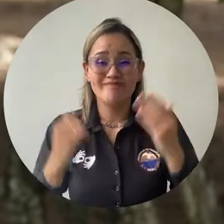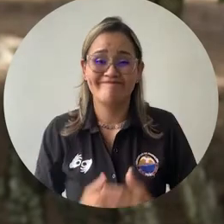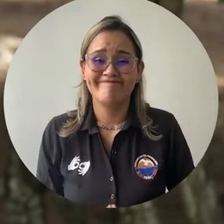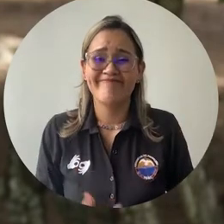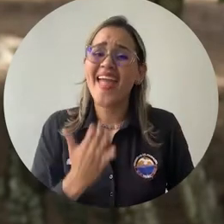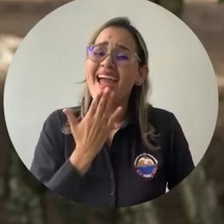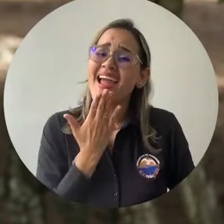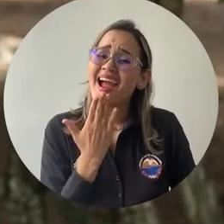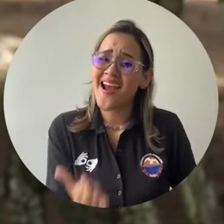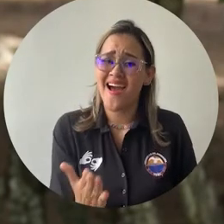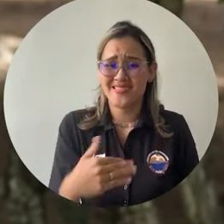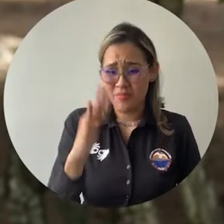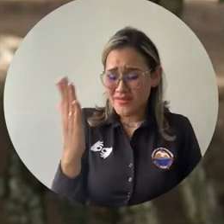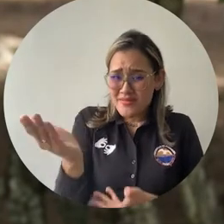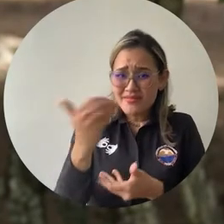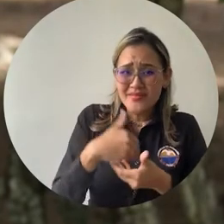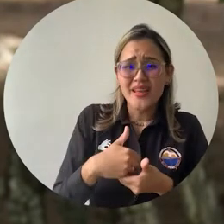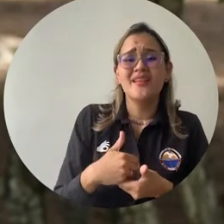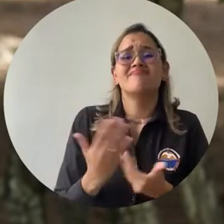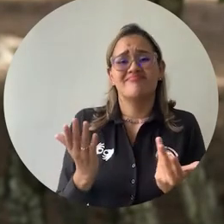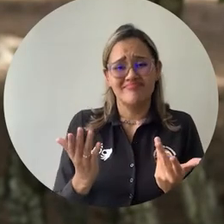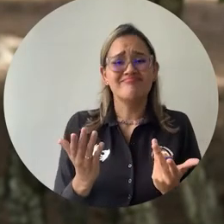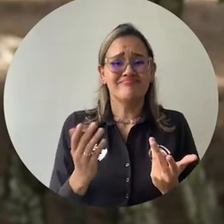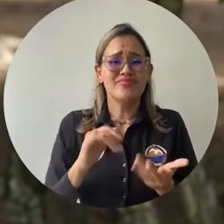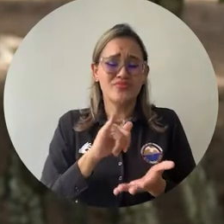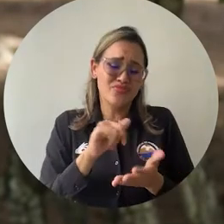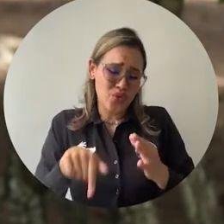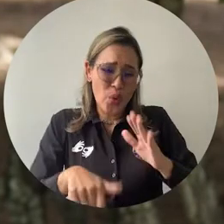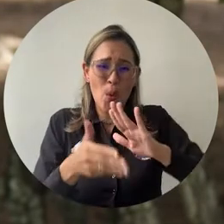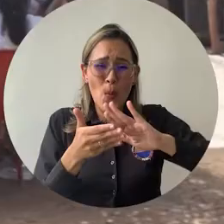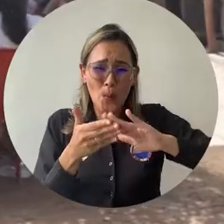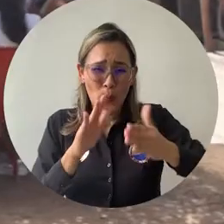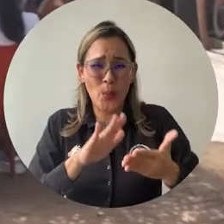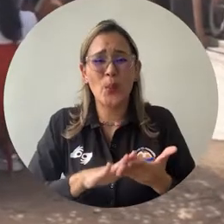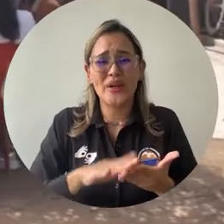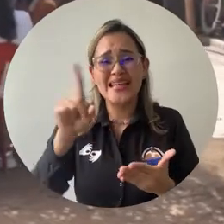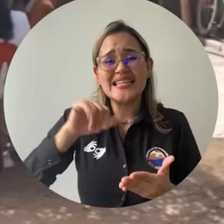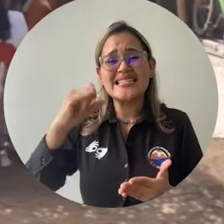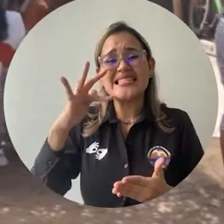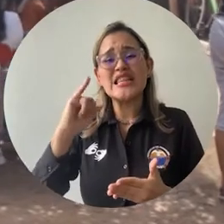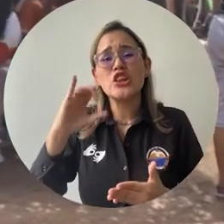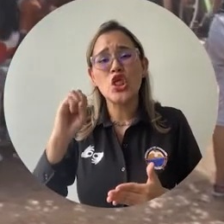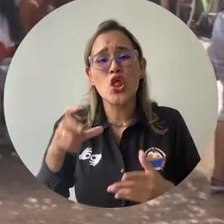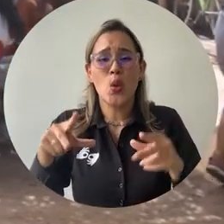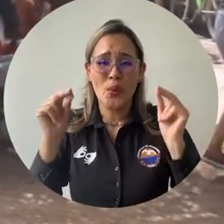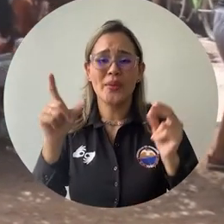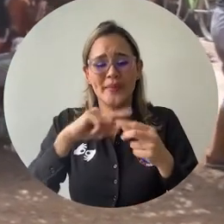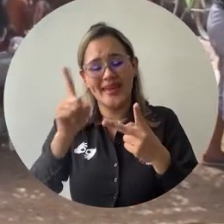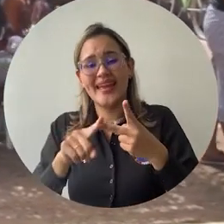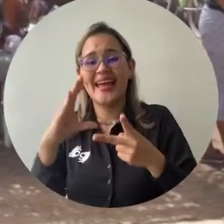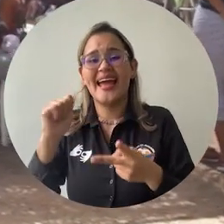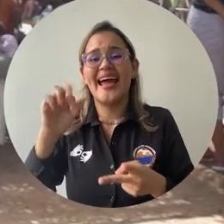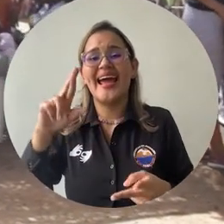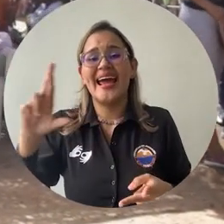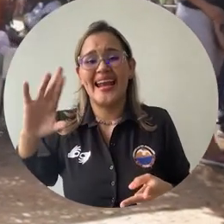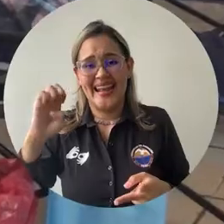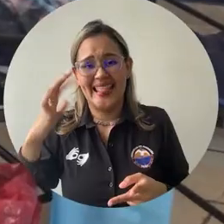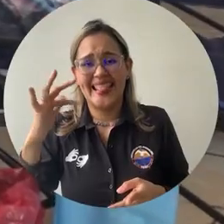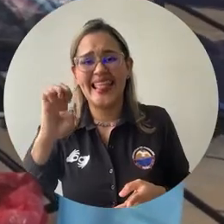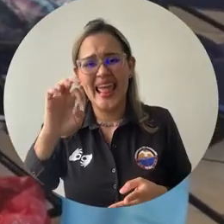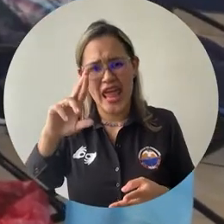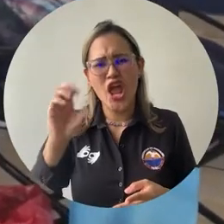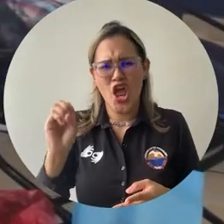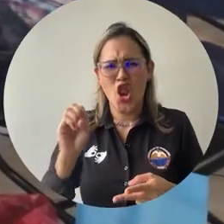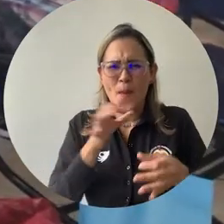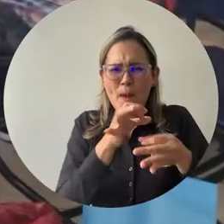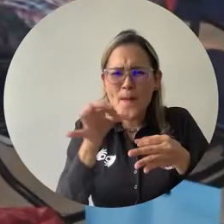beneficio porque toda la comunidad, tanto Sitio Nuevo como Carretero, se está beneficiando. Los habitantes del corregimiento